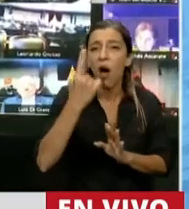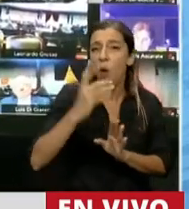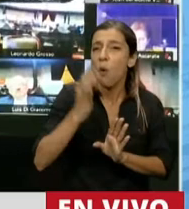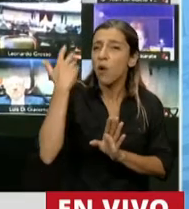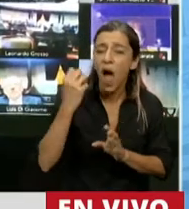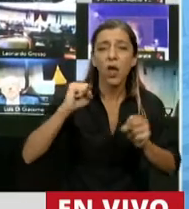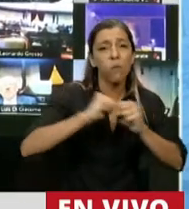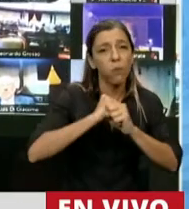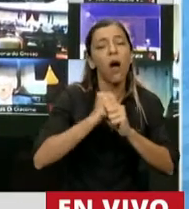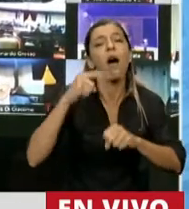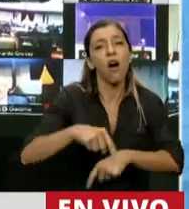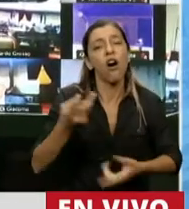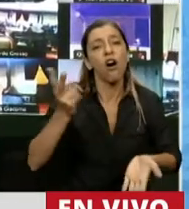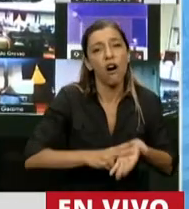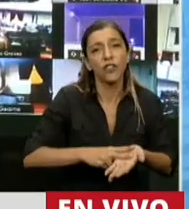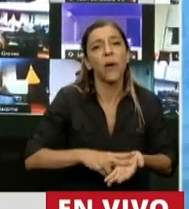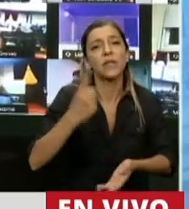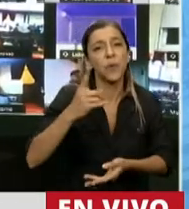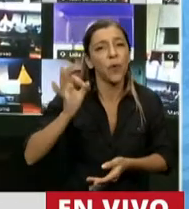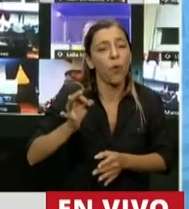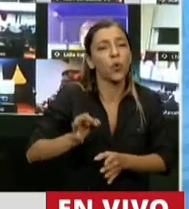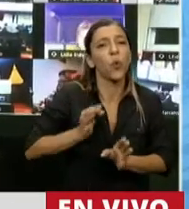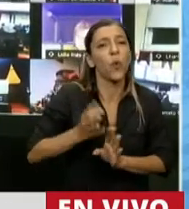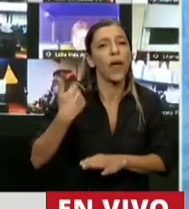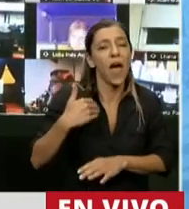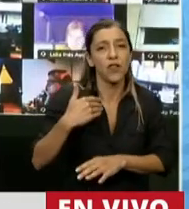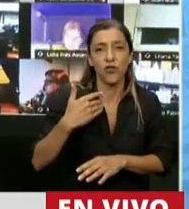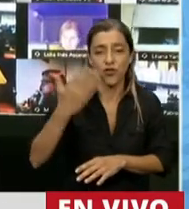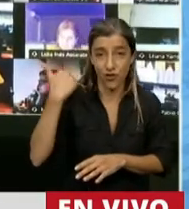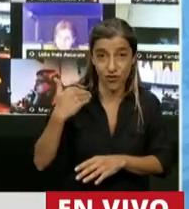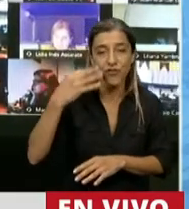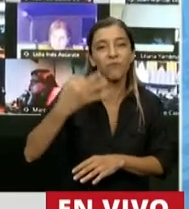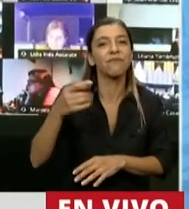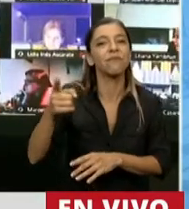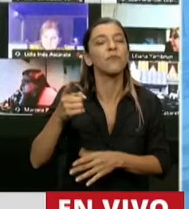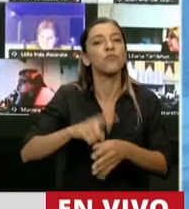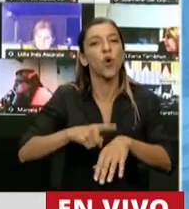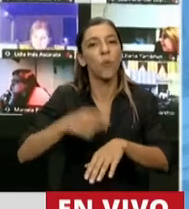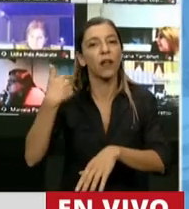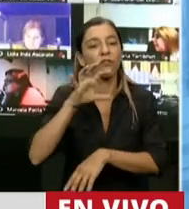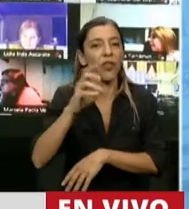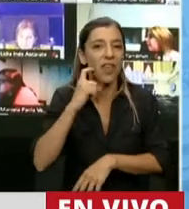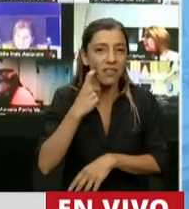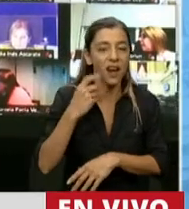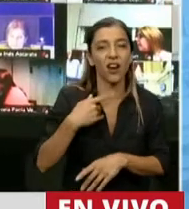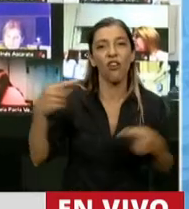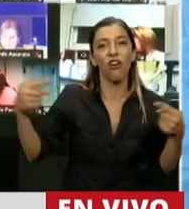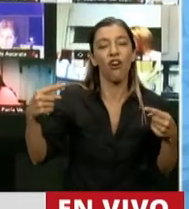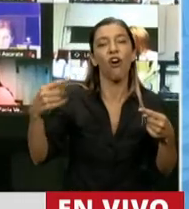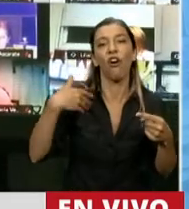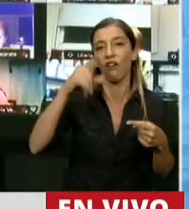primero de octubre del 19 la corte suprema al resolver el caso Entre Ríos contra Estado Nacional